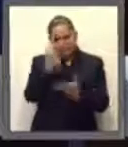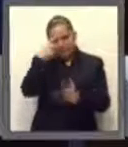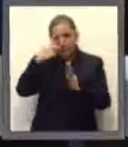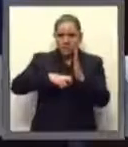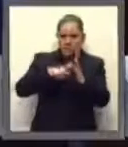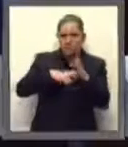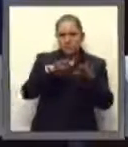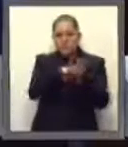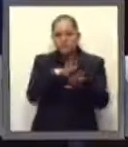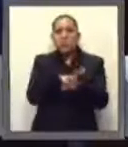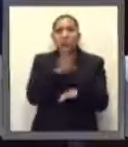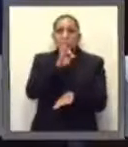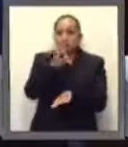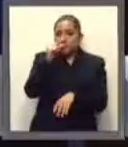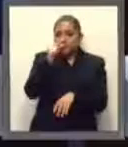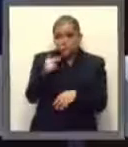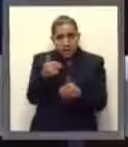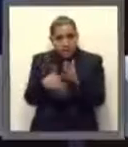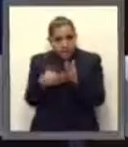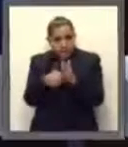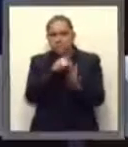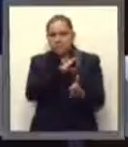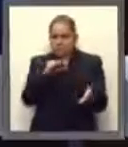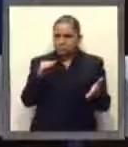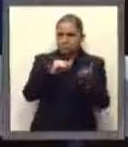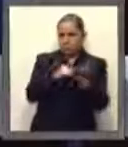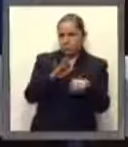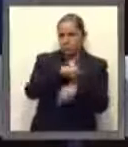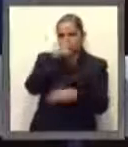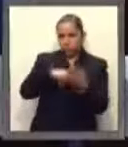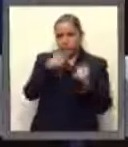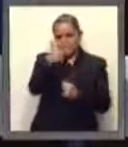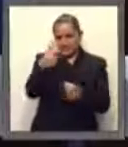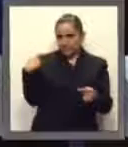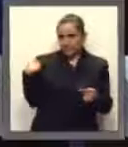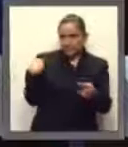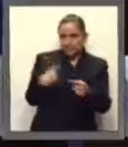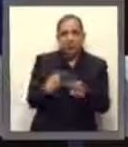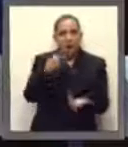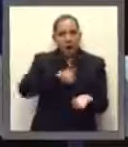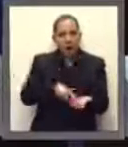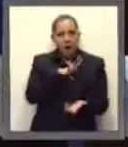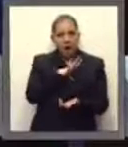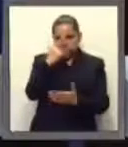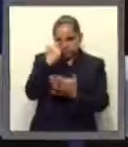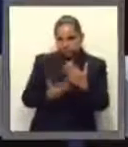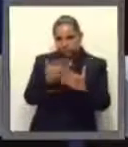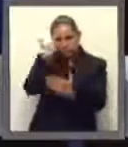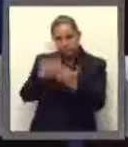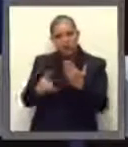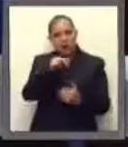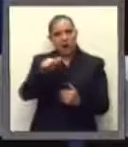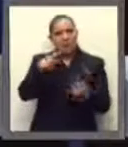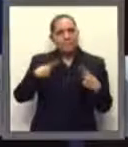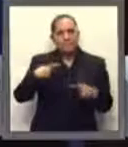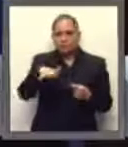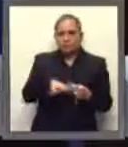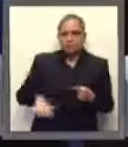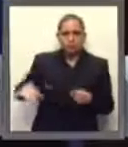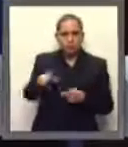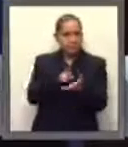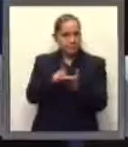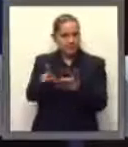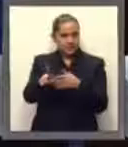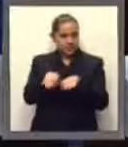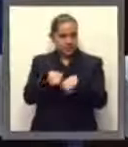legislativas que desde 2007 motivaron la sistemática violación de derechos humanos de las y los trabajadores al